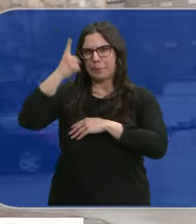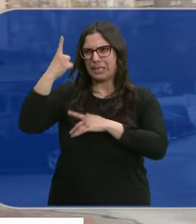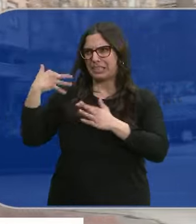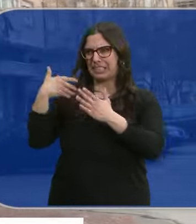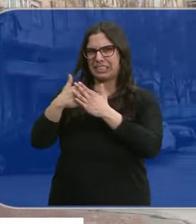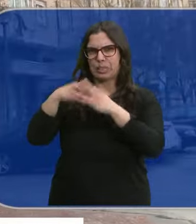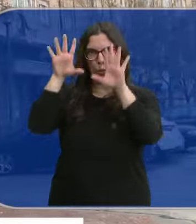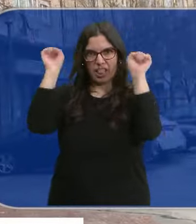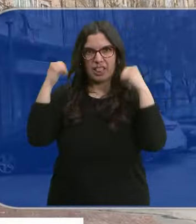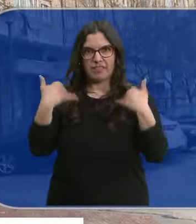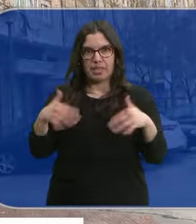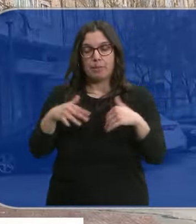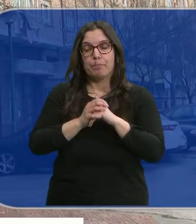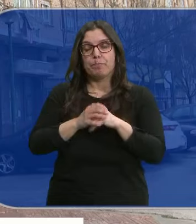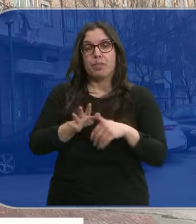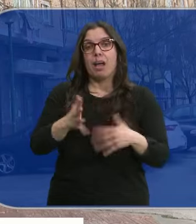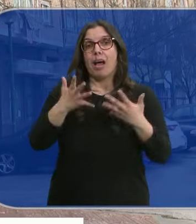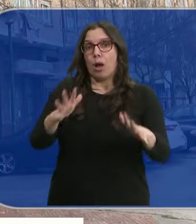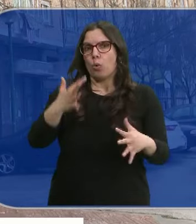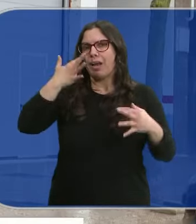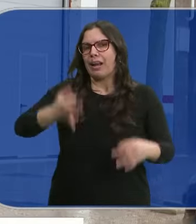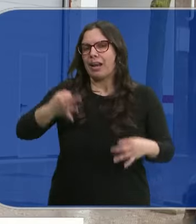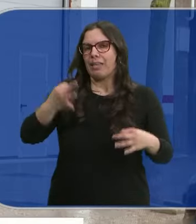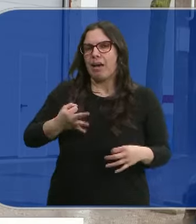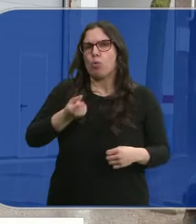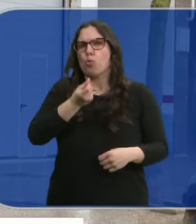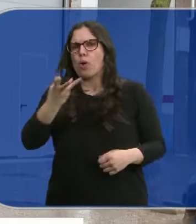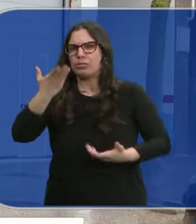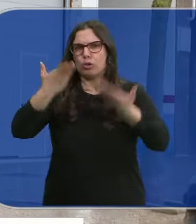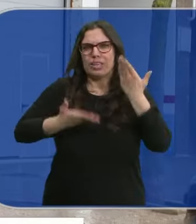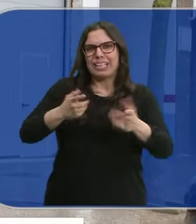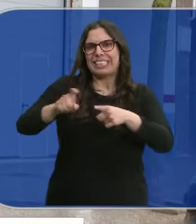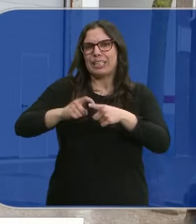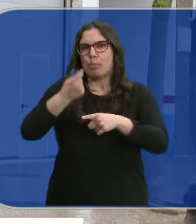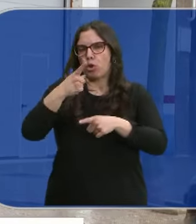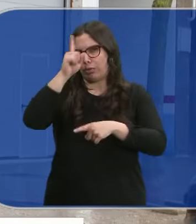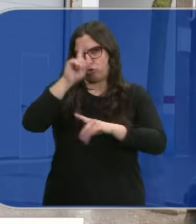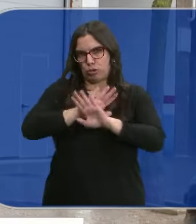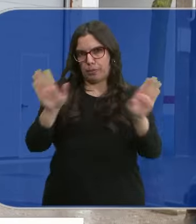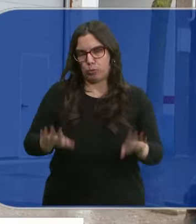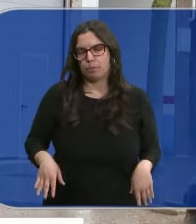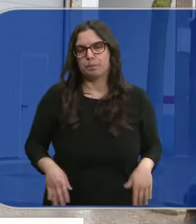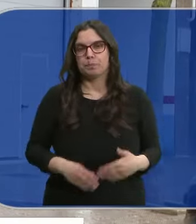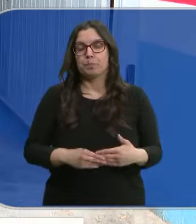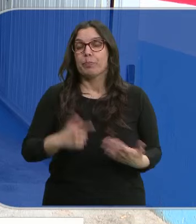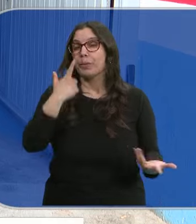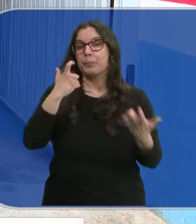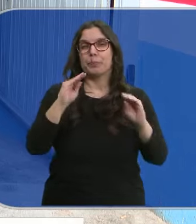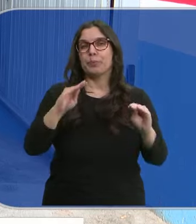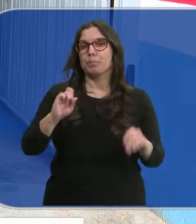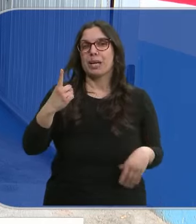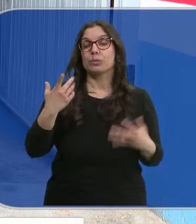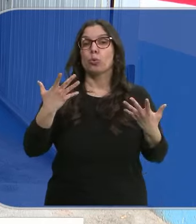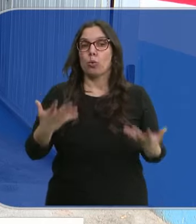en los últimos tiempos, aunque todavía no ha trascendido ni la cantidad ni el tipo de sustancias incautadas. Lo más llamativo,